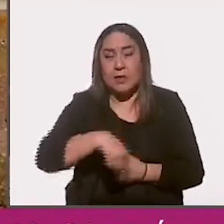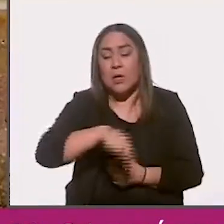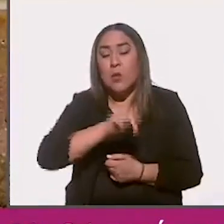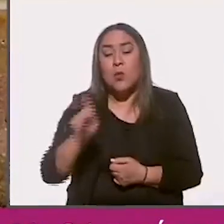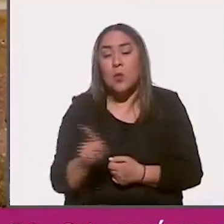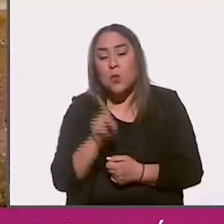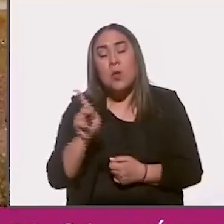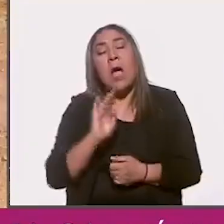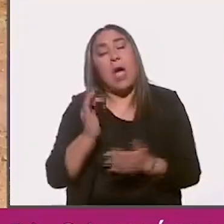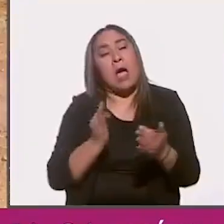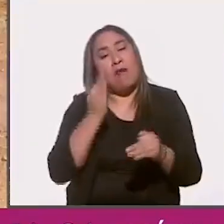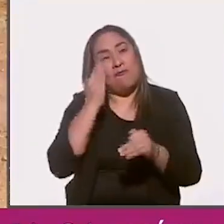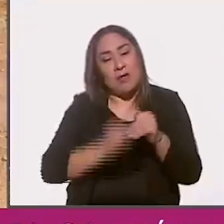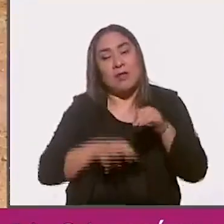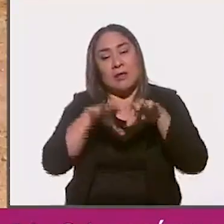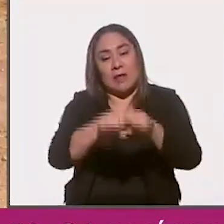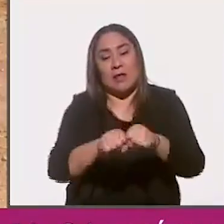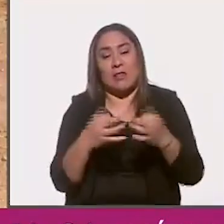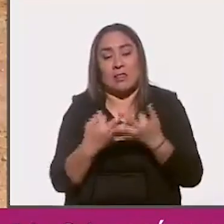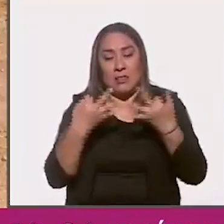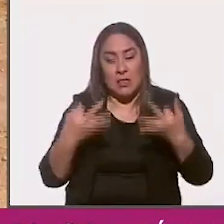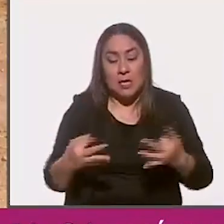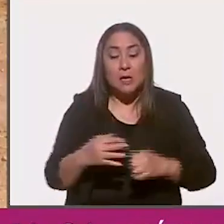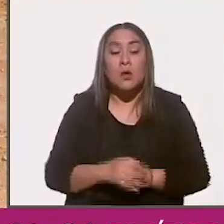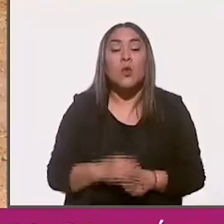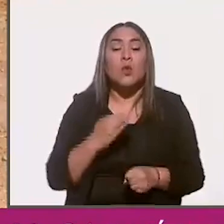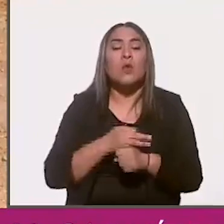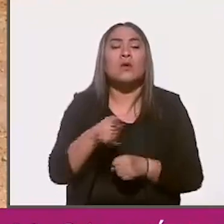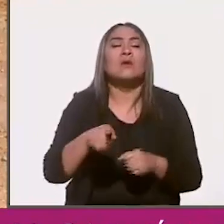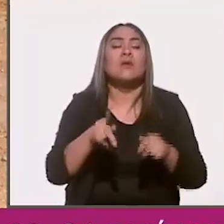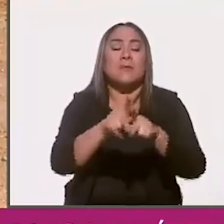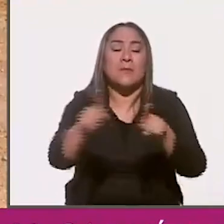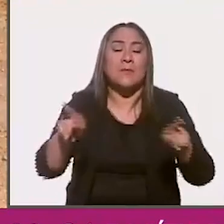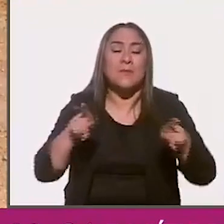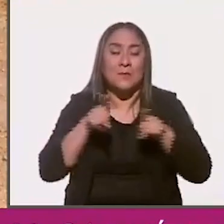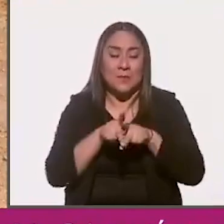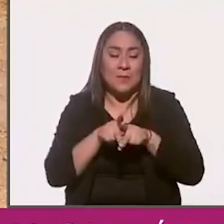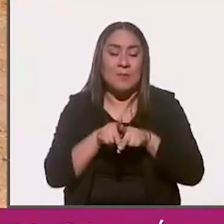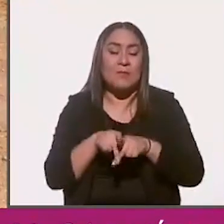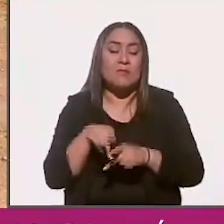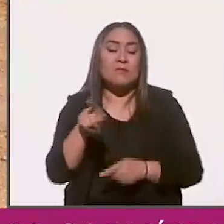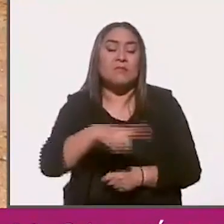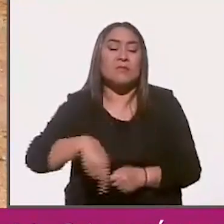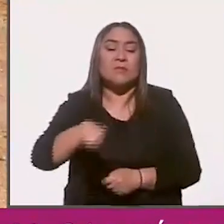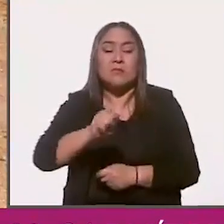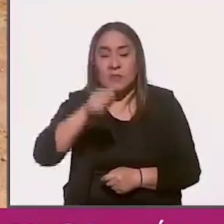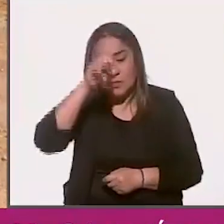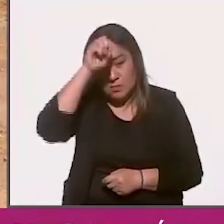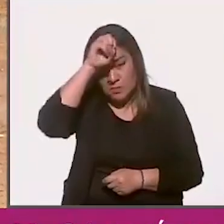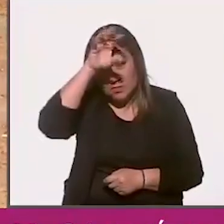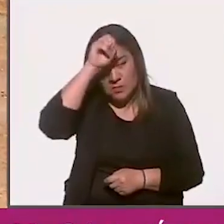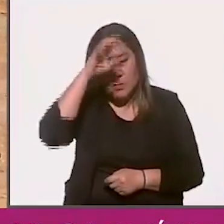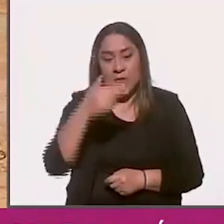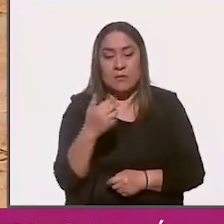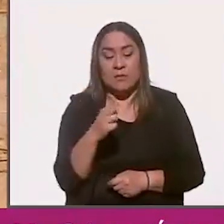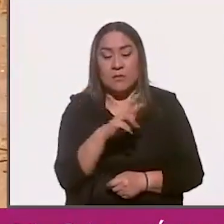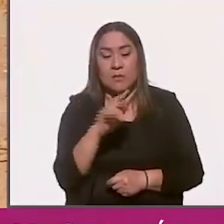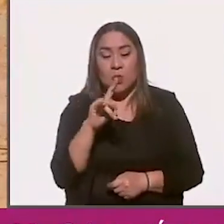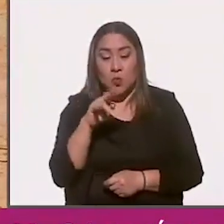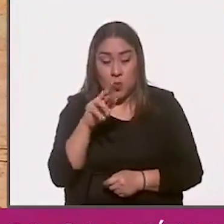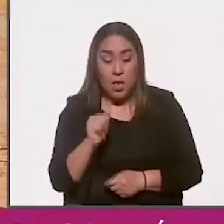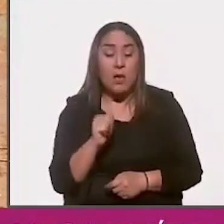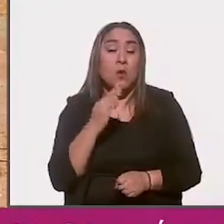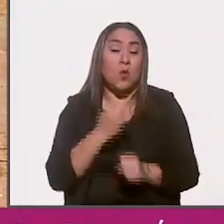recuperaron sus tierras. Nos encontramos en lo que viene siendo el patio de liciviación de la mina L Herradura. Aquí